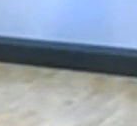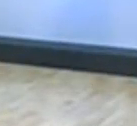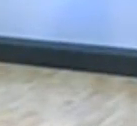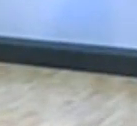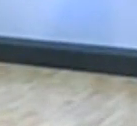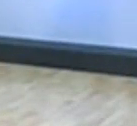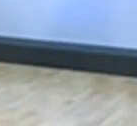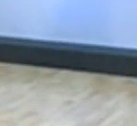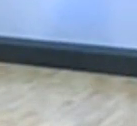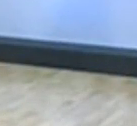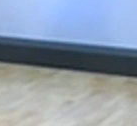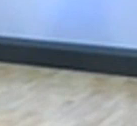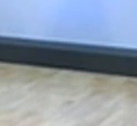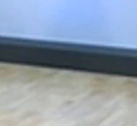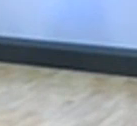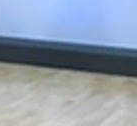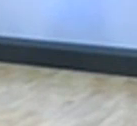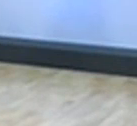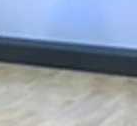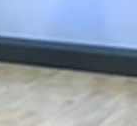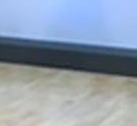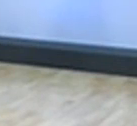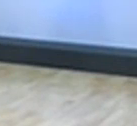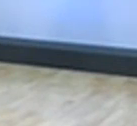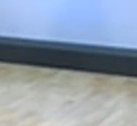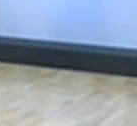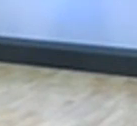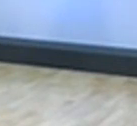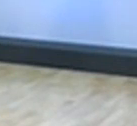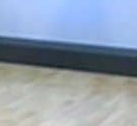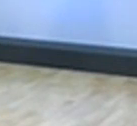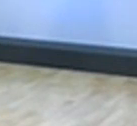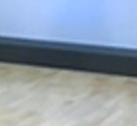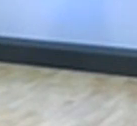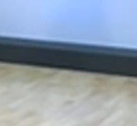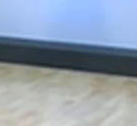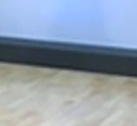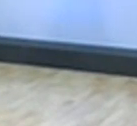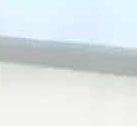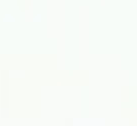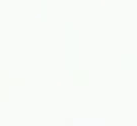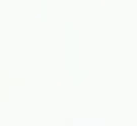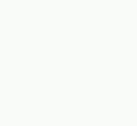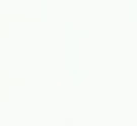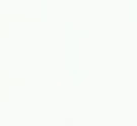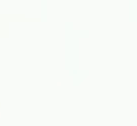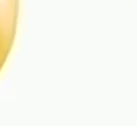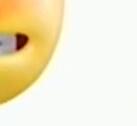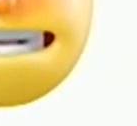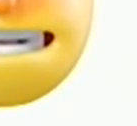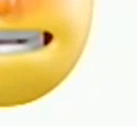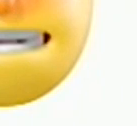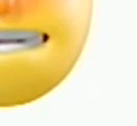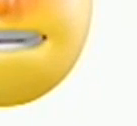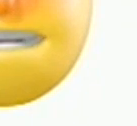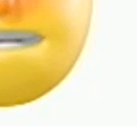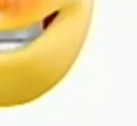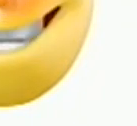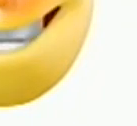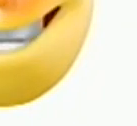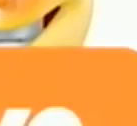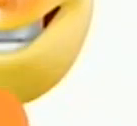a Palagrip, alivio rápido para todos los síntomas de la gripe. Para un día sin mocosera,